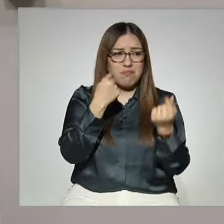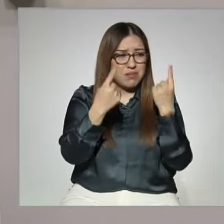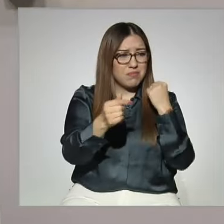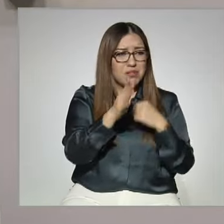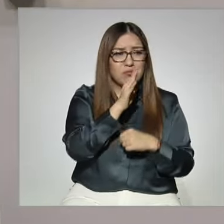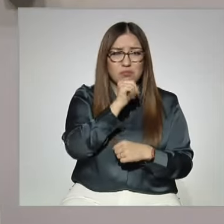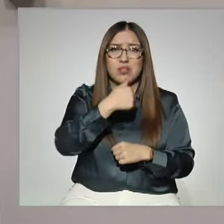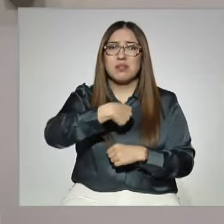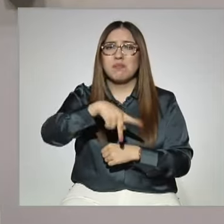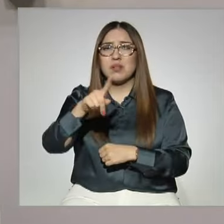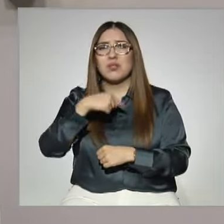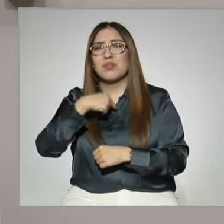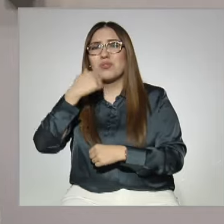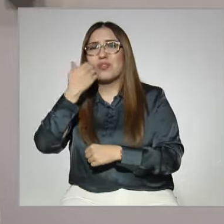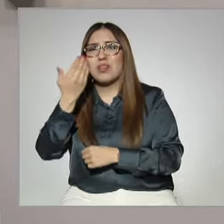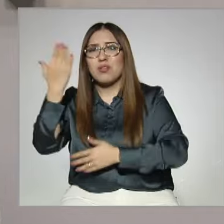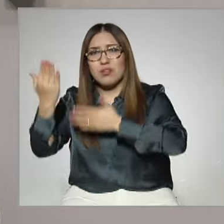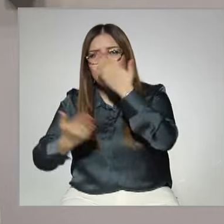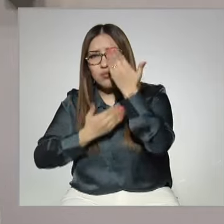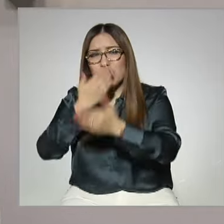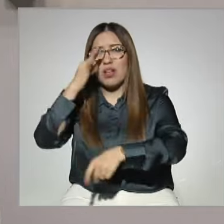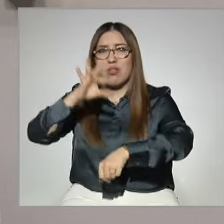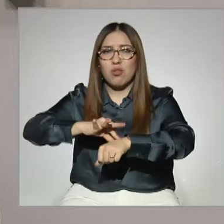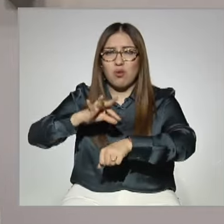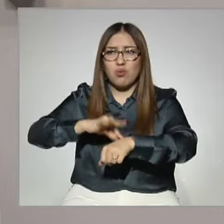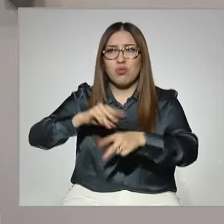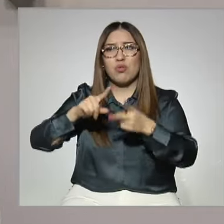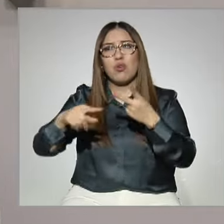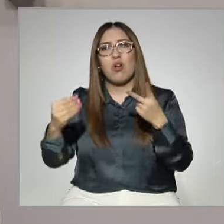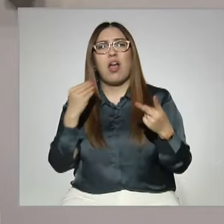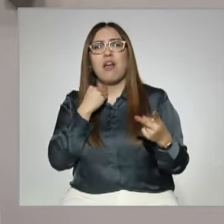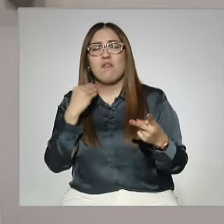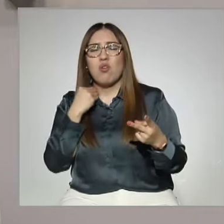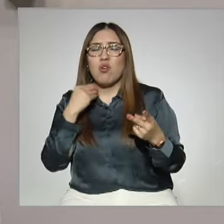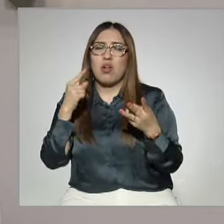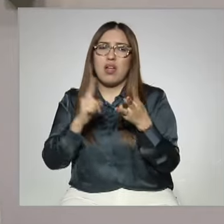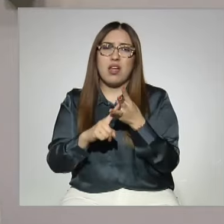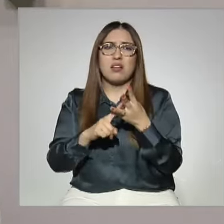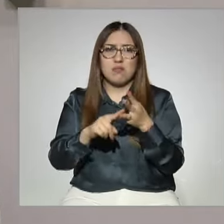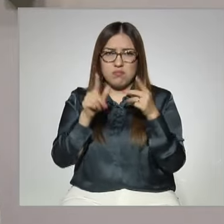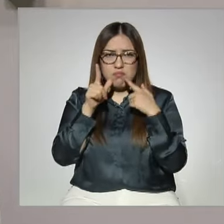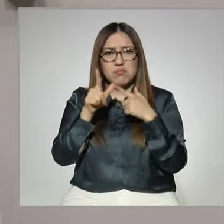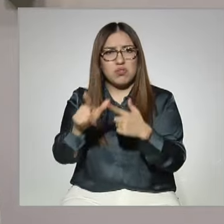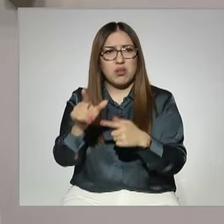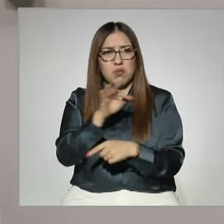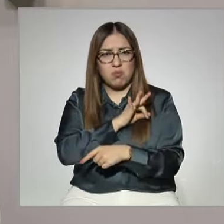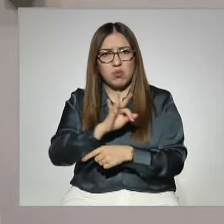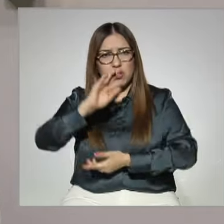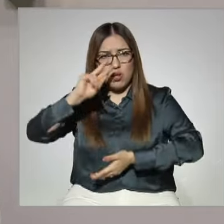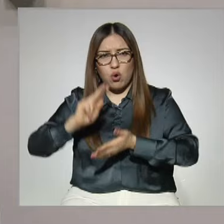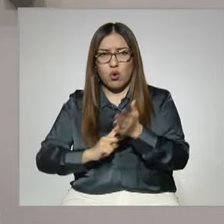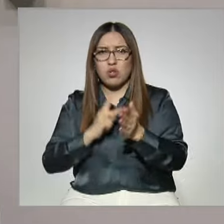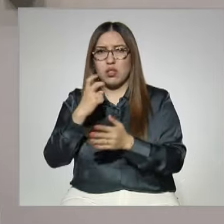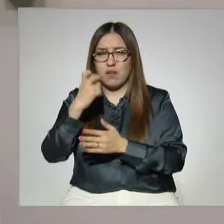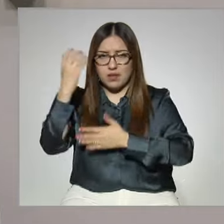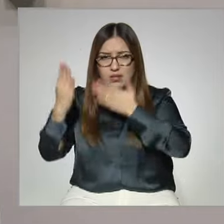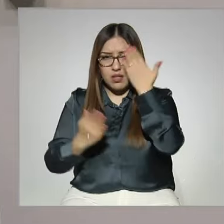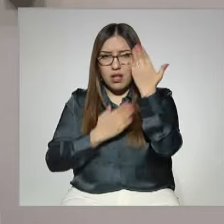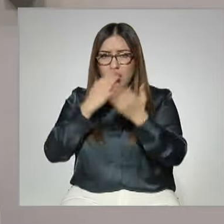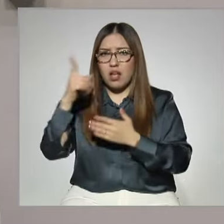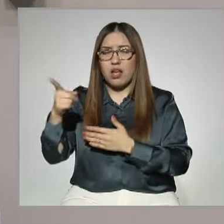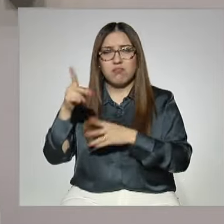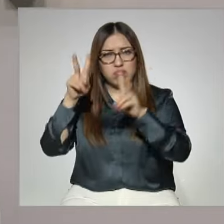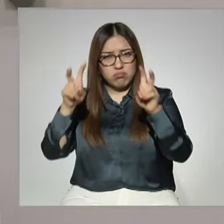doctor, ser médico, ser abogado. se puede retomar la actividad escolar,